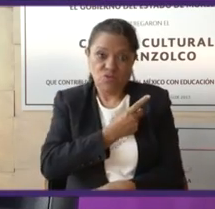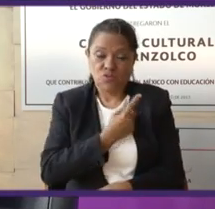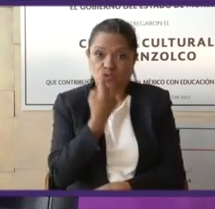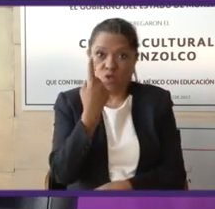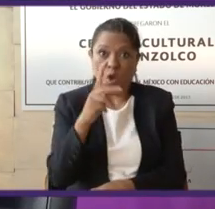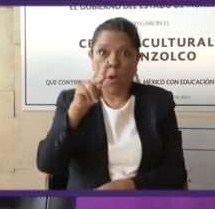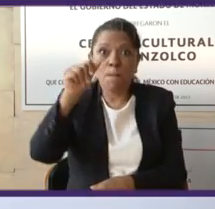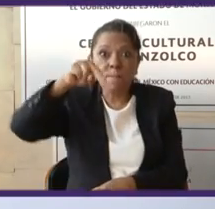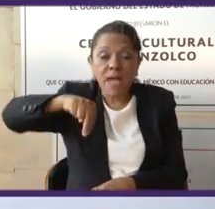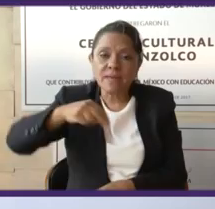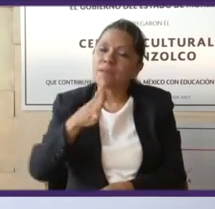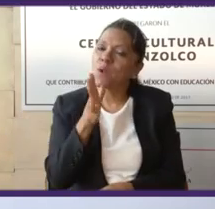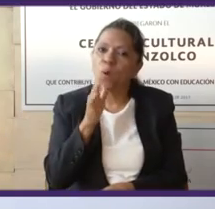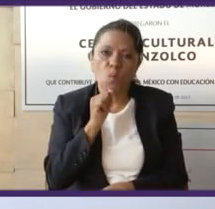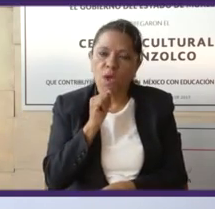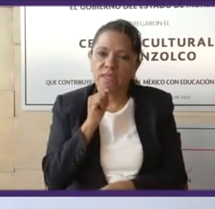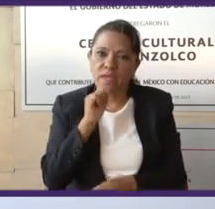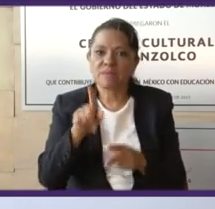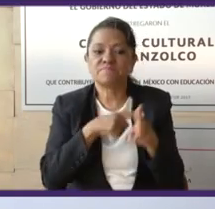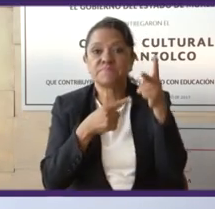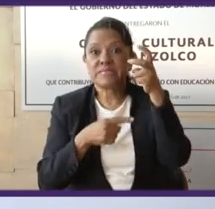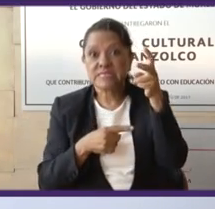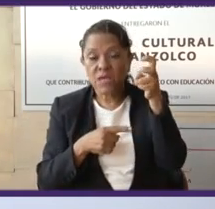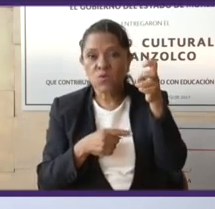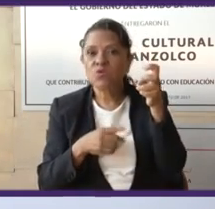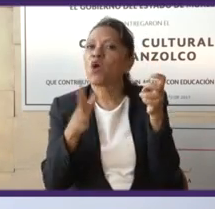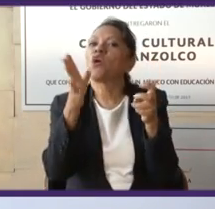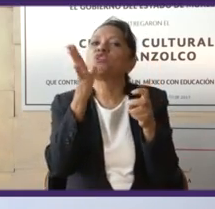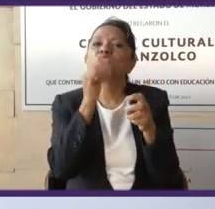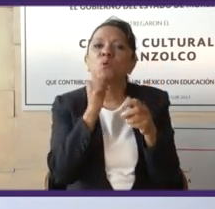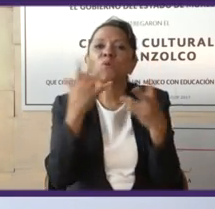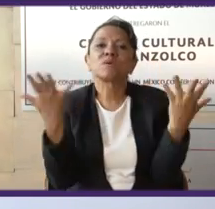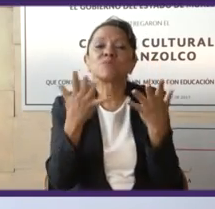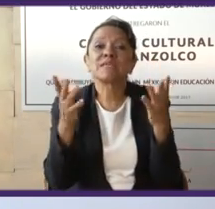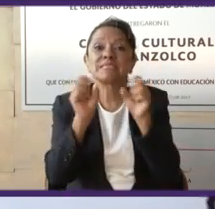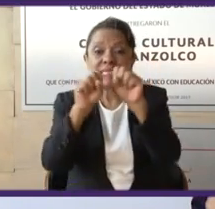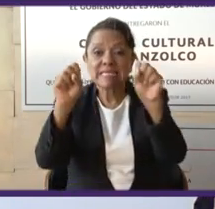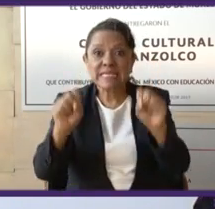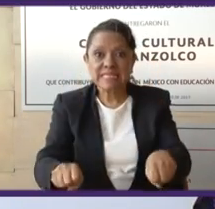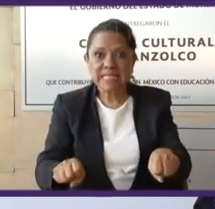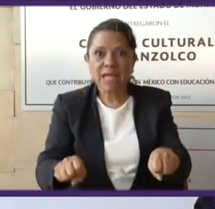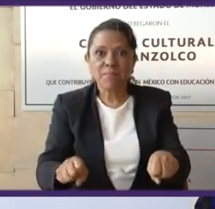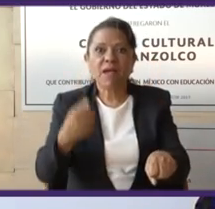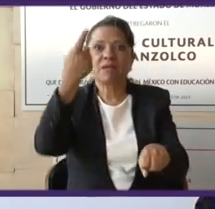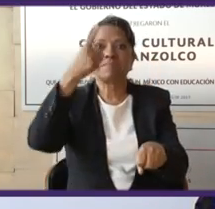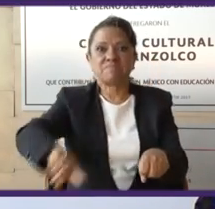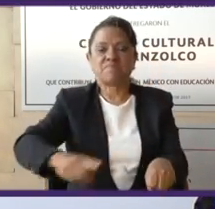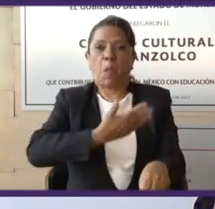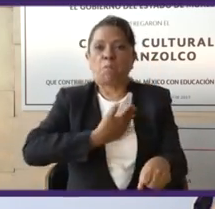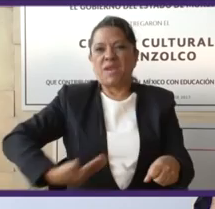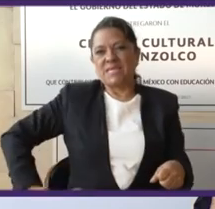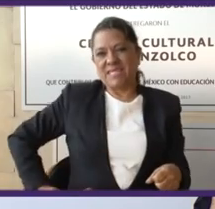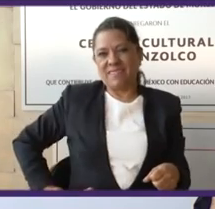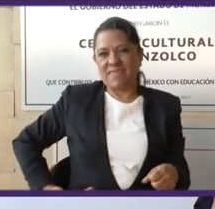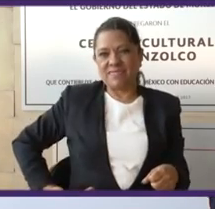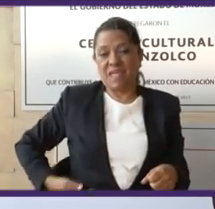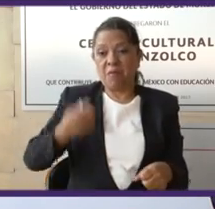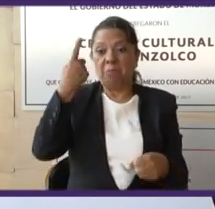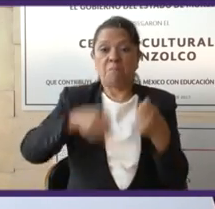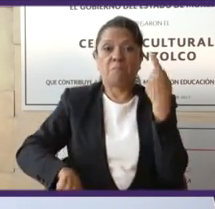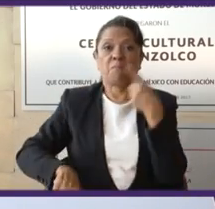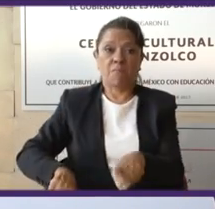segundo, no lo podemos hacer con un sistema presidencial que produce gobiernos de minoría política desde